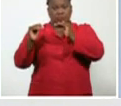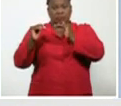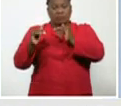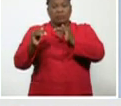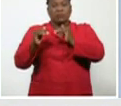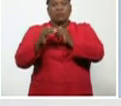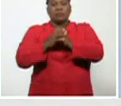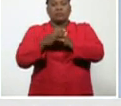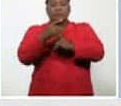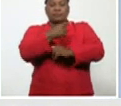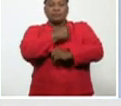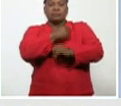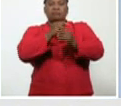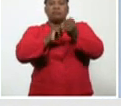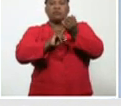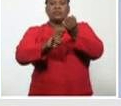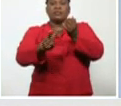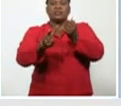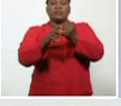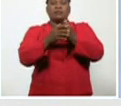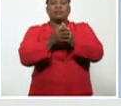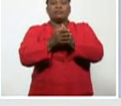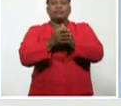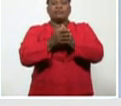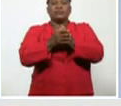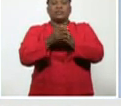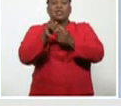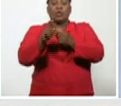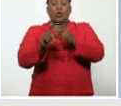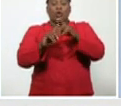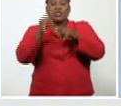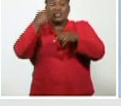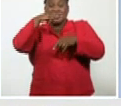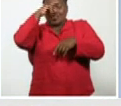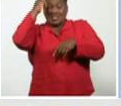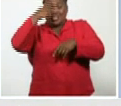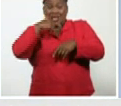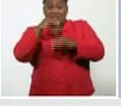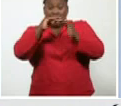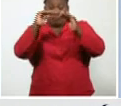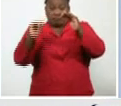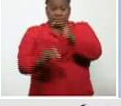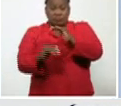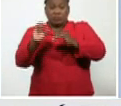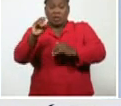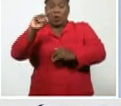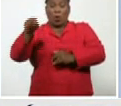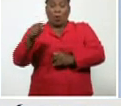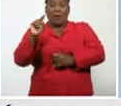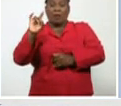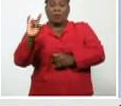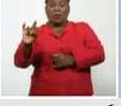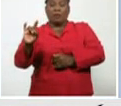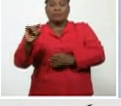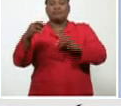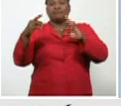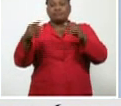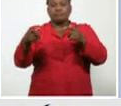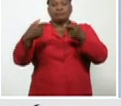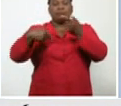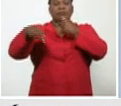todas las provincias, con tasas inferiores a 0,9, y reiteramos, igual que en el día de ayer,